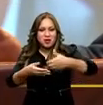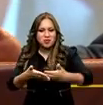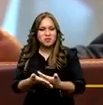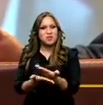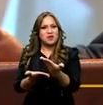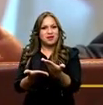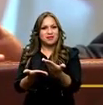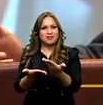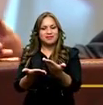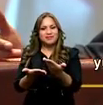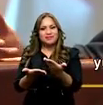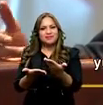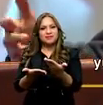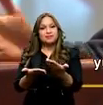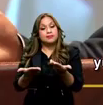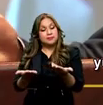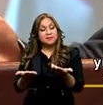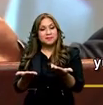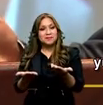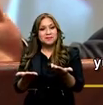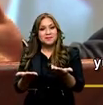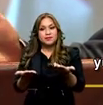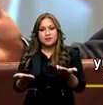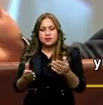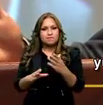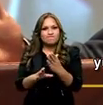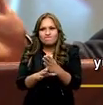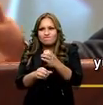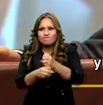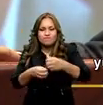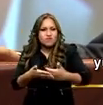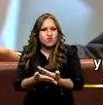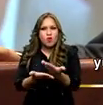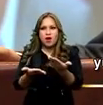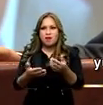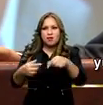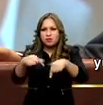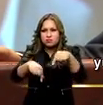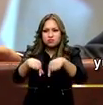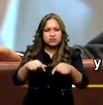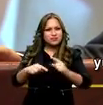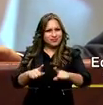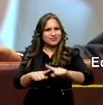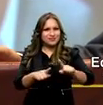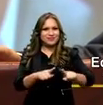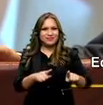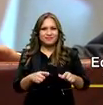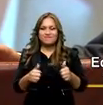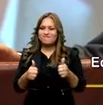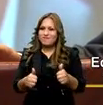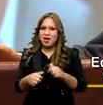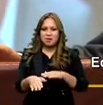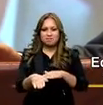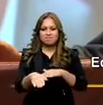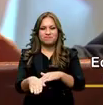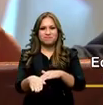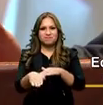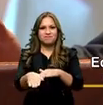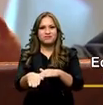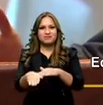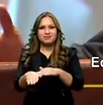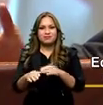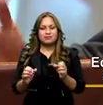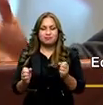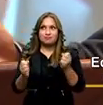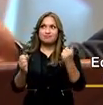de que cada vez se fomente la creatividad, que cada vez los